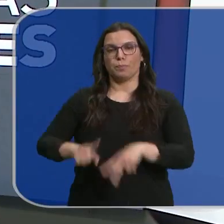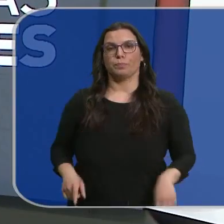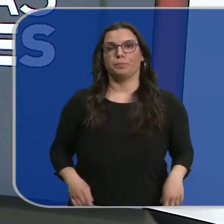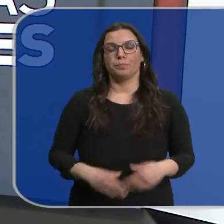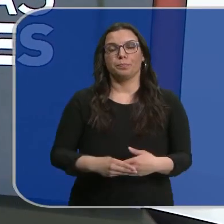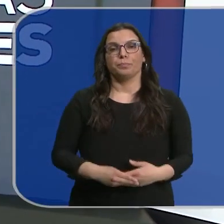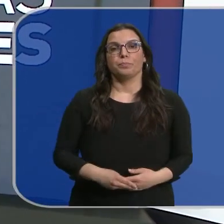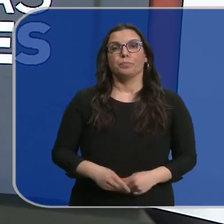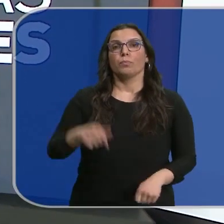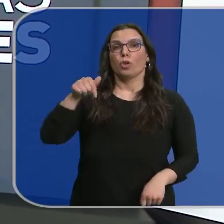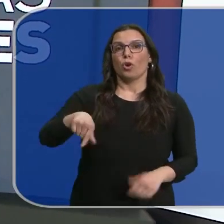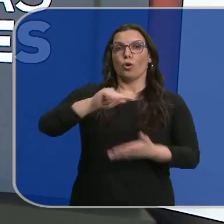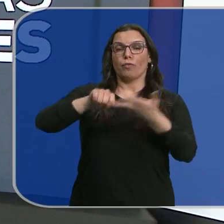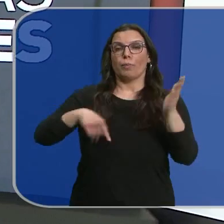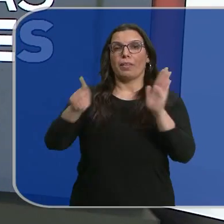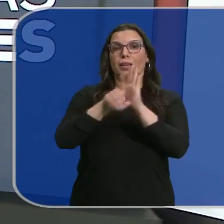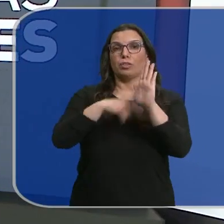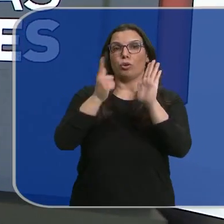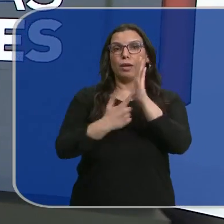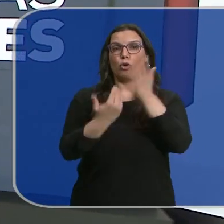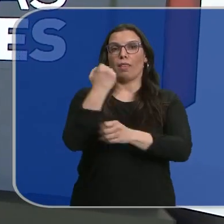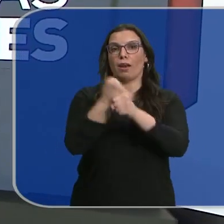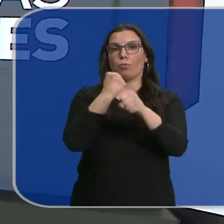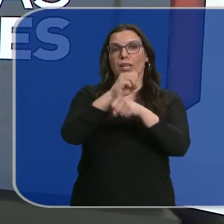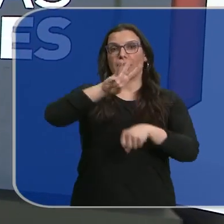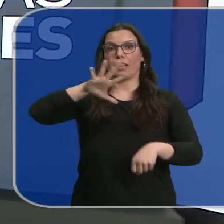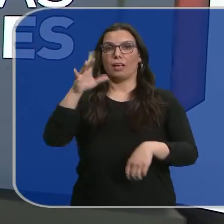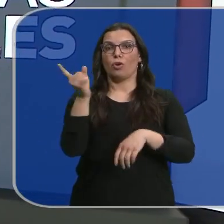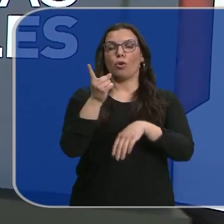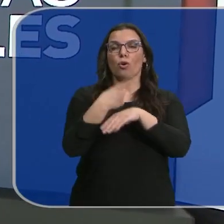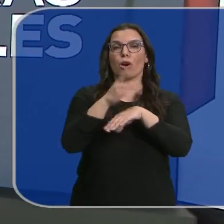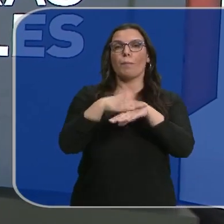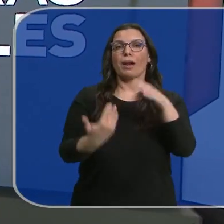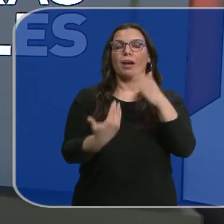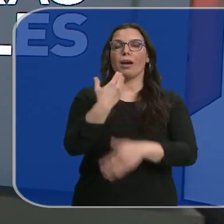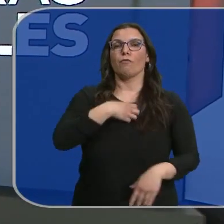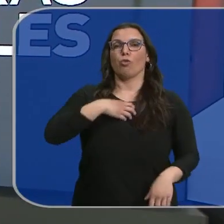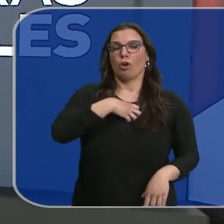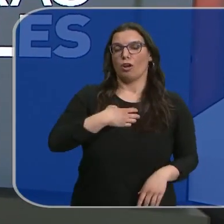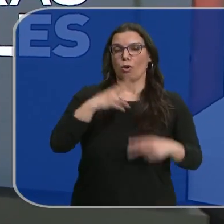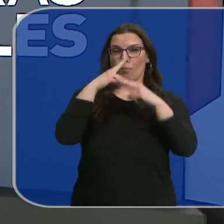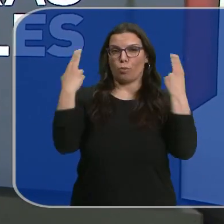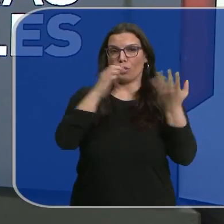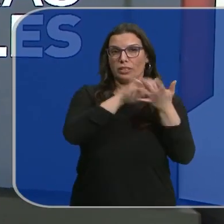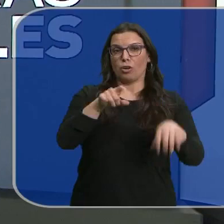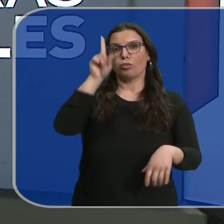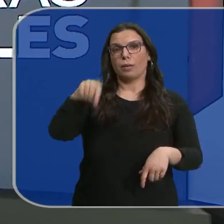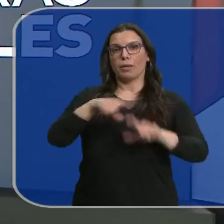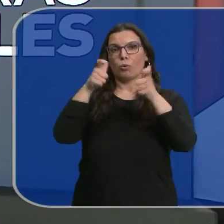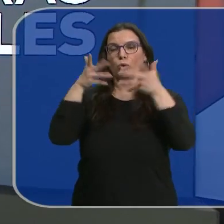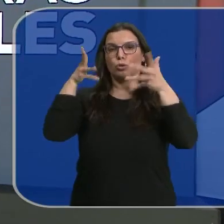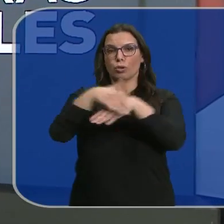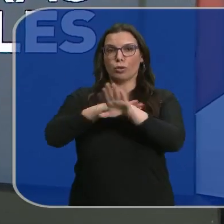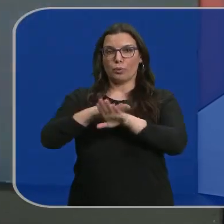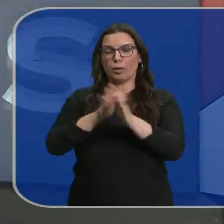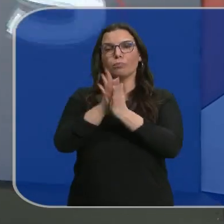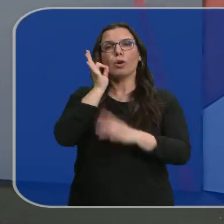Hoy se ha firmado el decreto ley de la jornada laboral de 35 horas para los funcionarios públicos en Castilla y León. También ha habido reunión del Consejo de Gobierno,